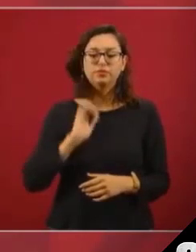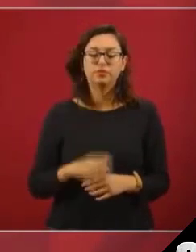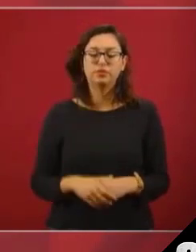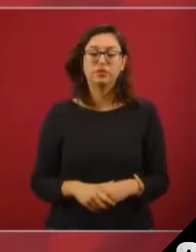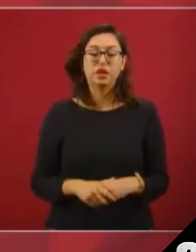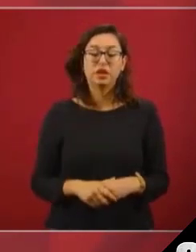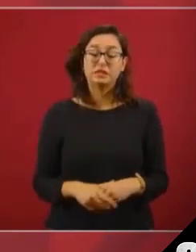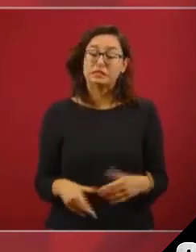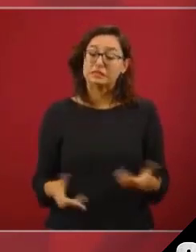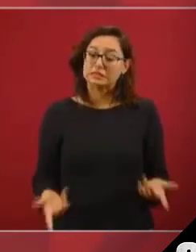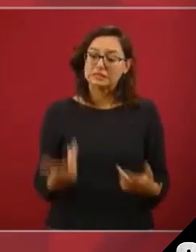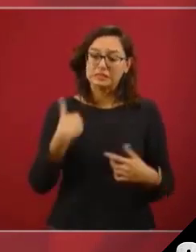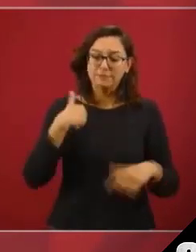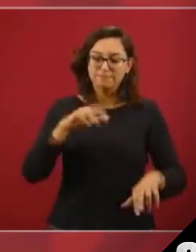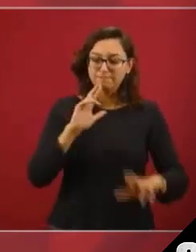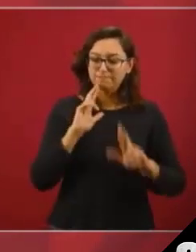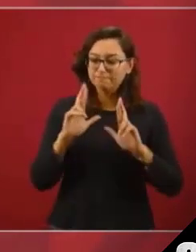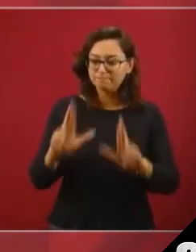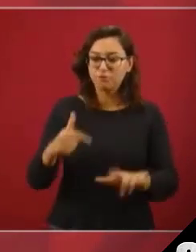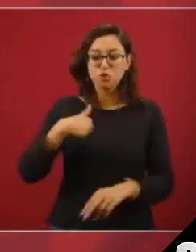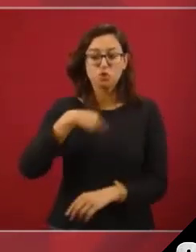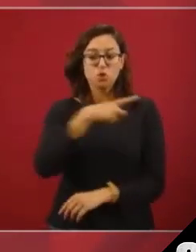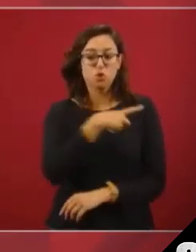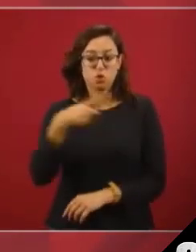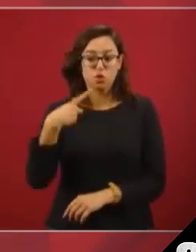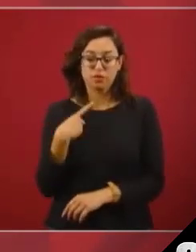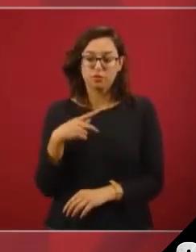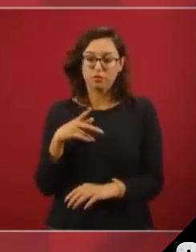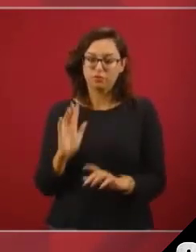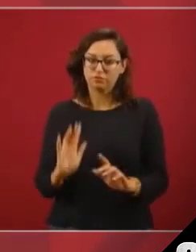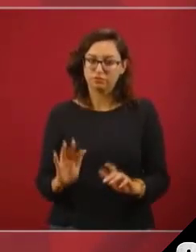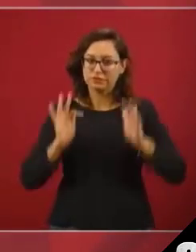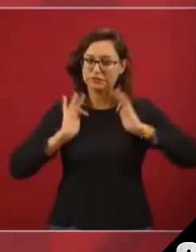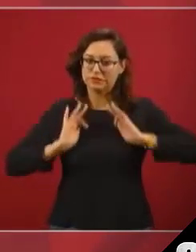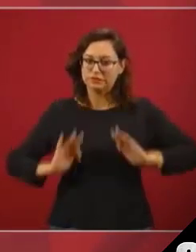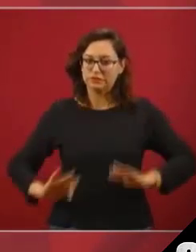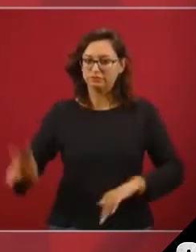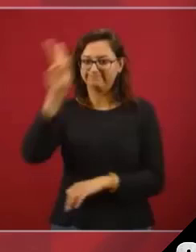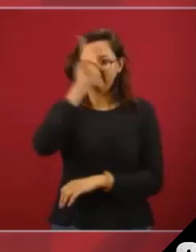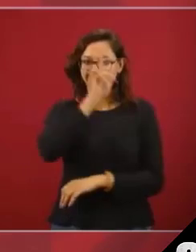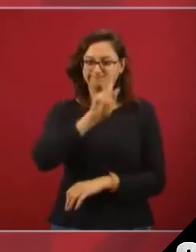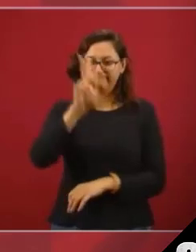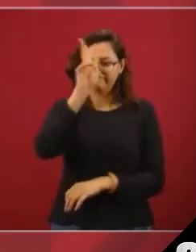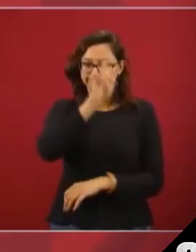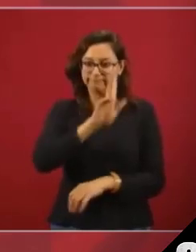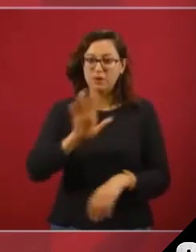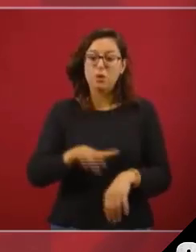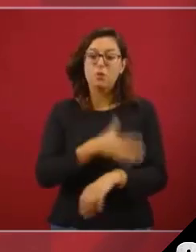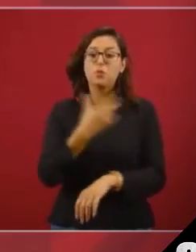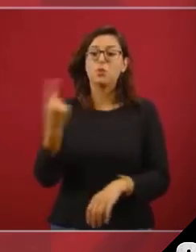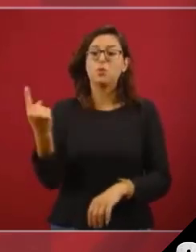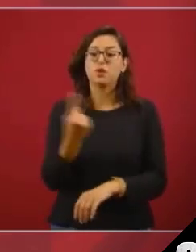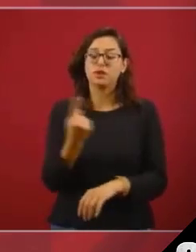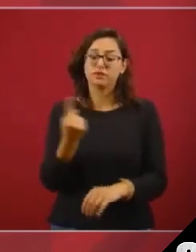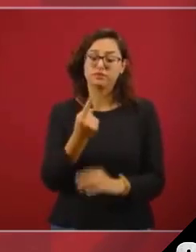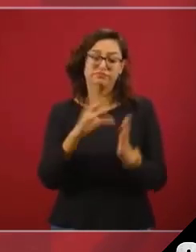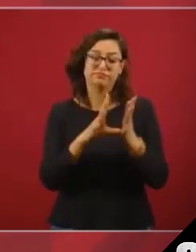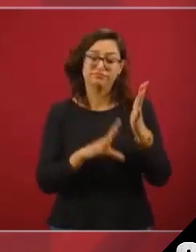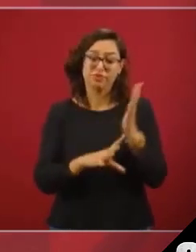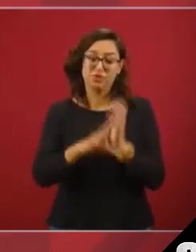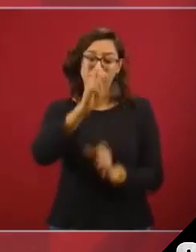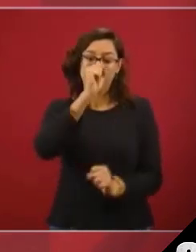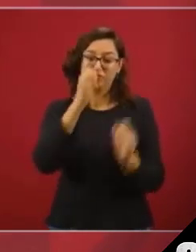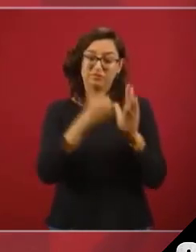porque es un mandato constitucional, es un derecho